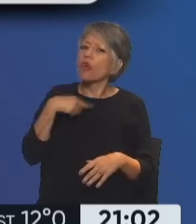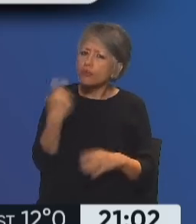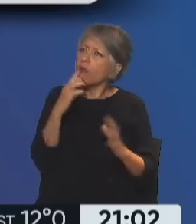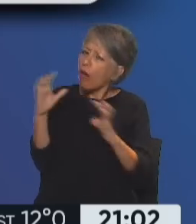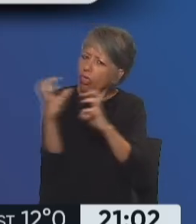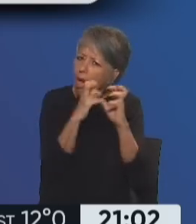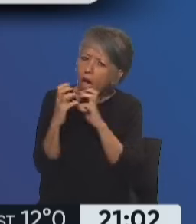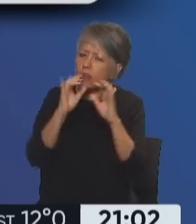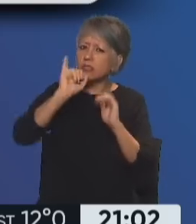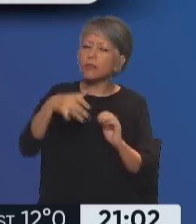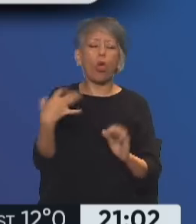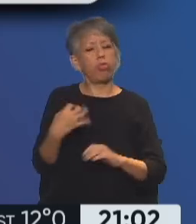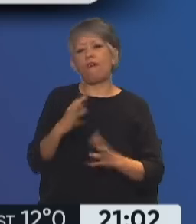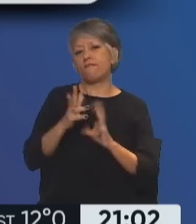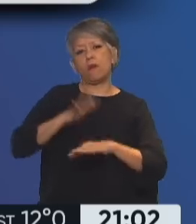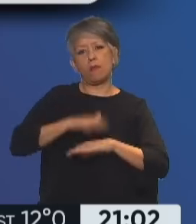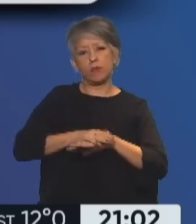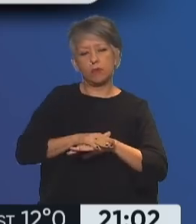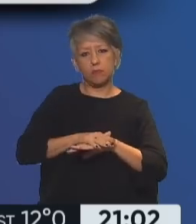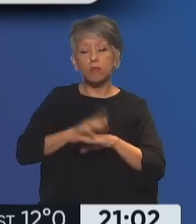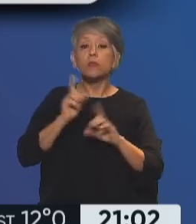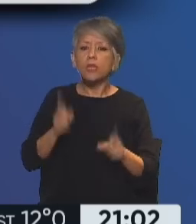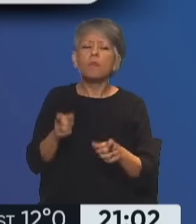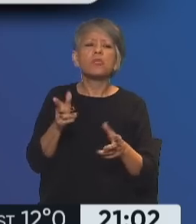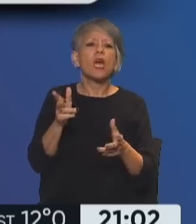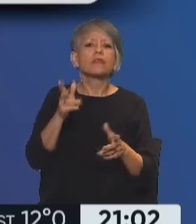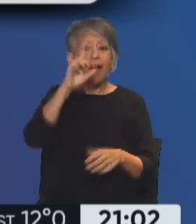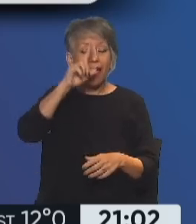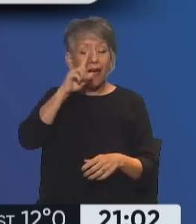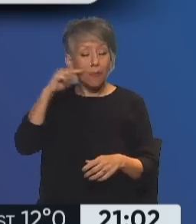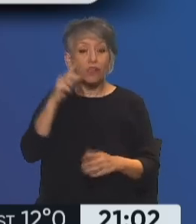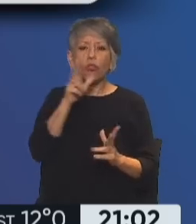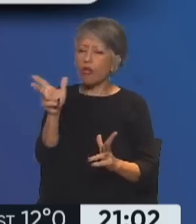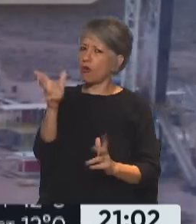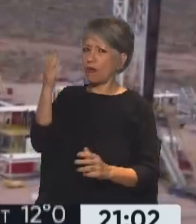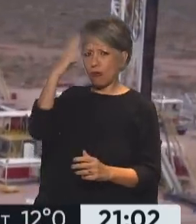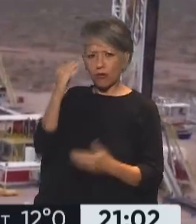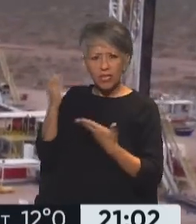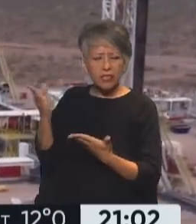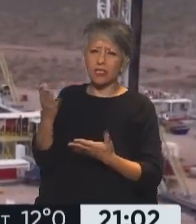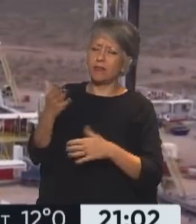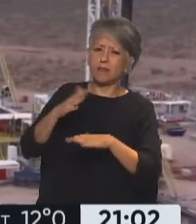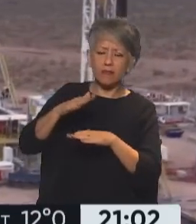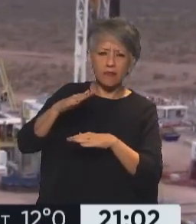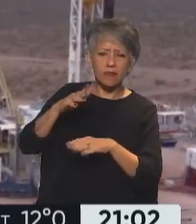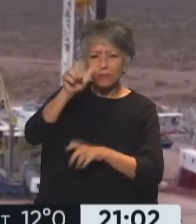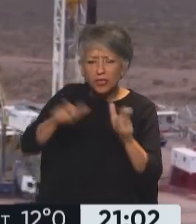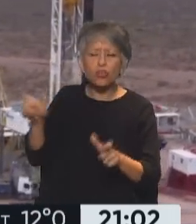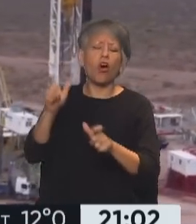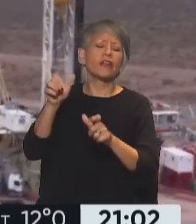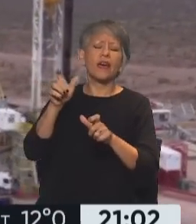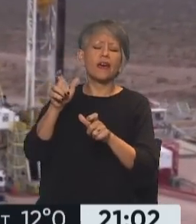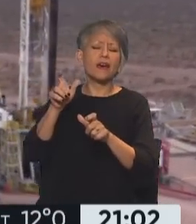responsabilidad, y destacó su confianza en la integridad moral y en la idoneidad de quienes llevan adelante la